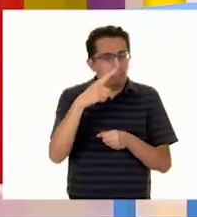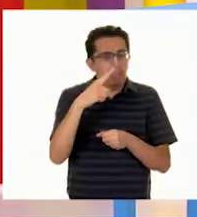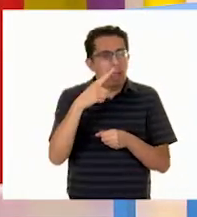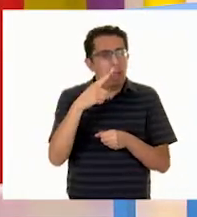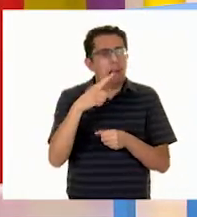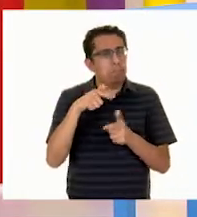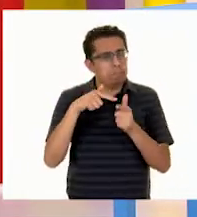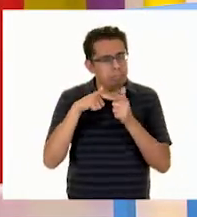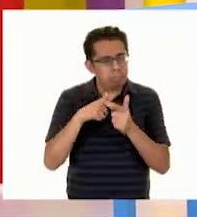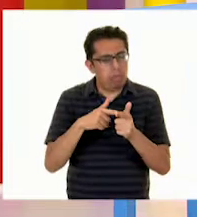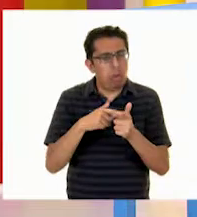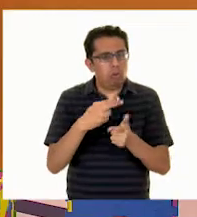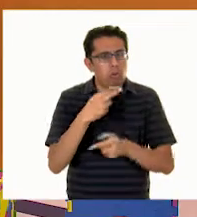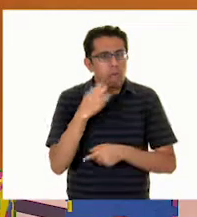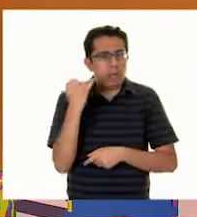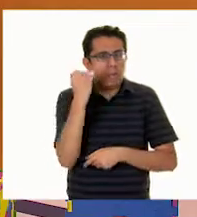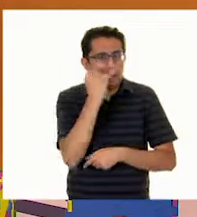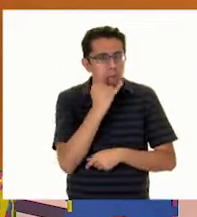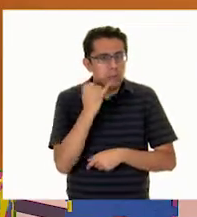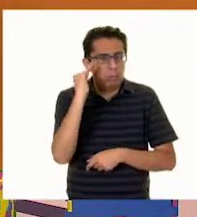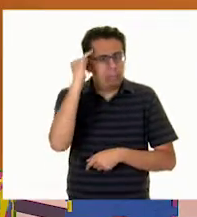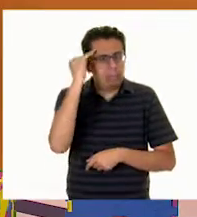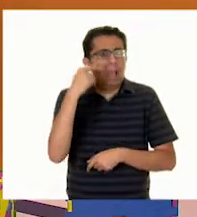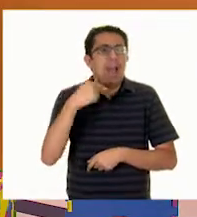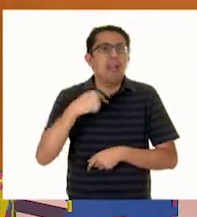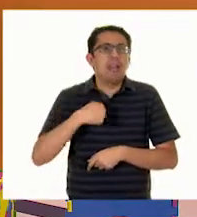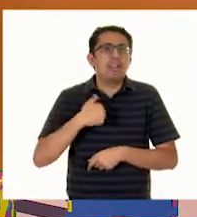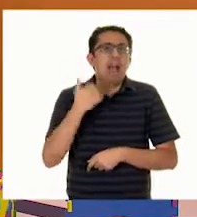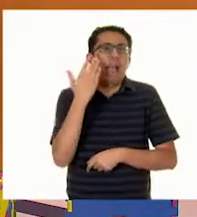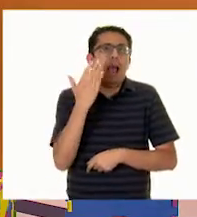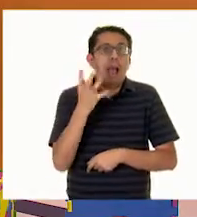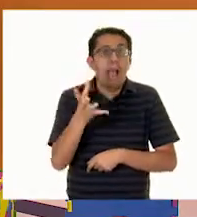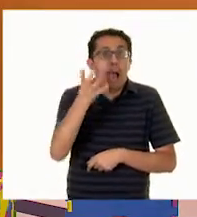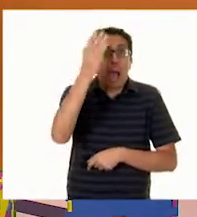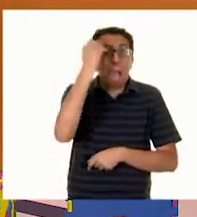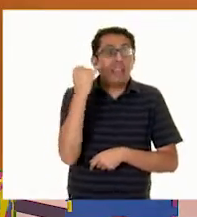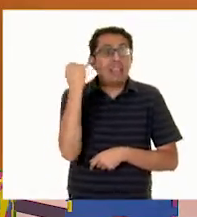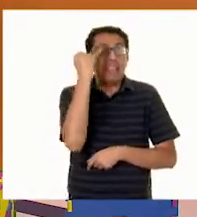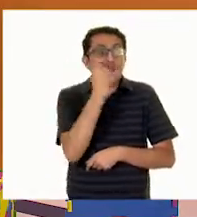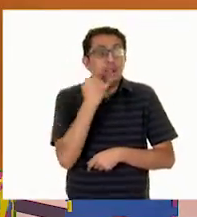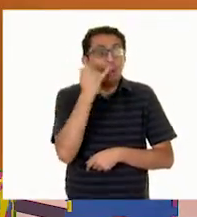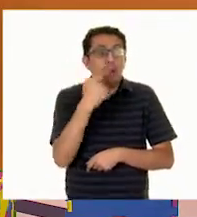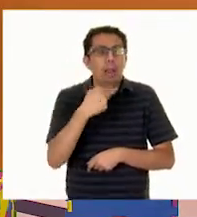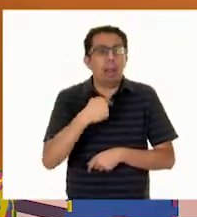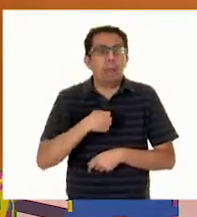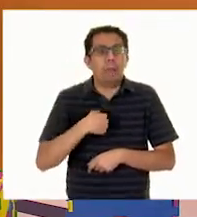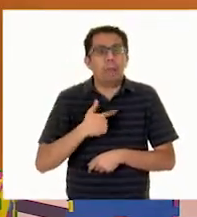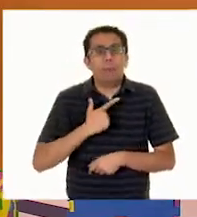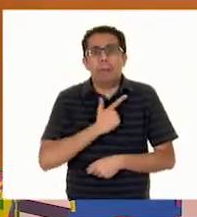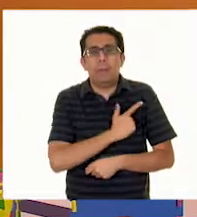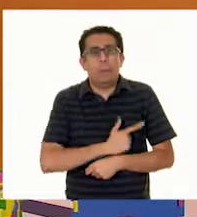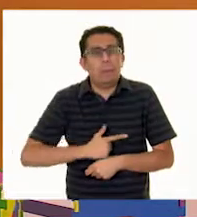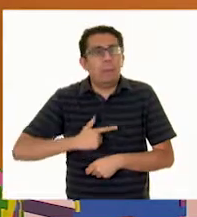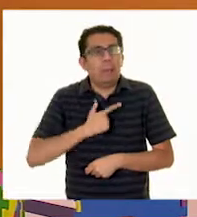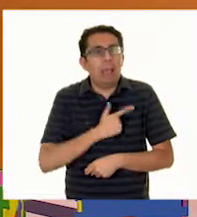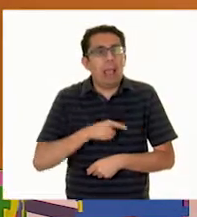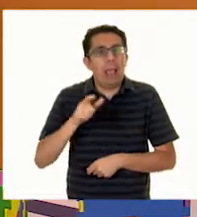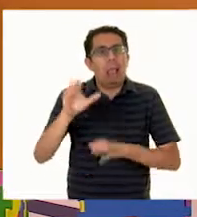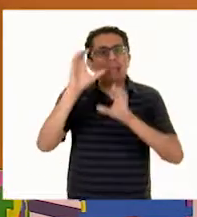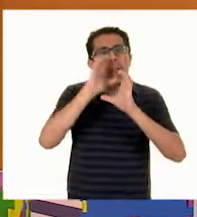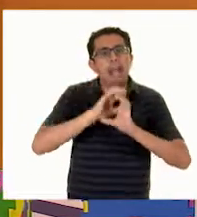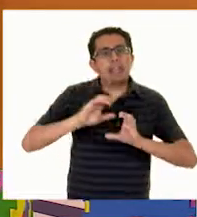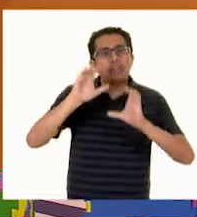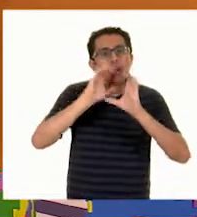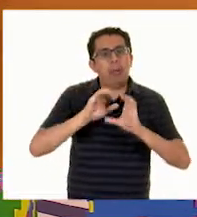Originarias Claro Yo ya me quiero ir A aprender alguna lengua Porque yo quedé Maravillada Por ejemplo Del arrullo Entonces